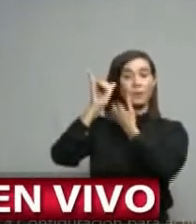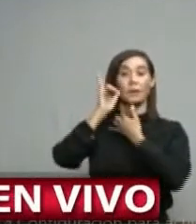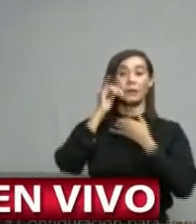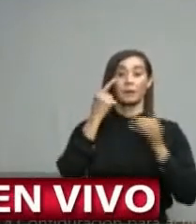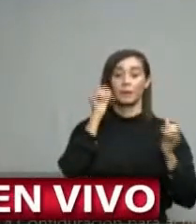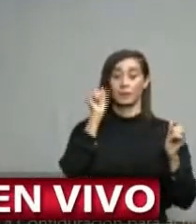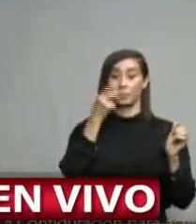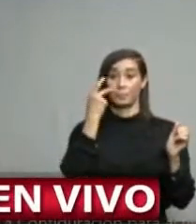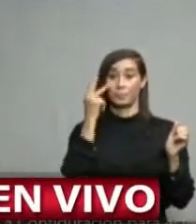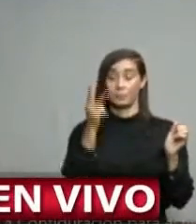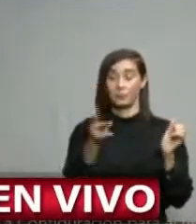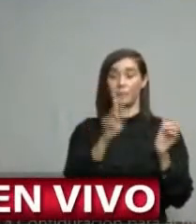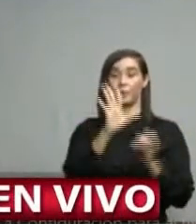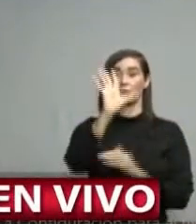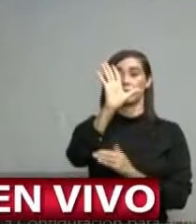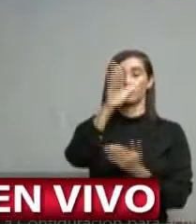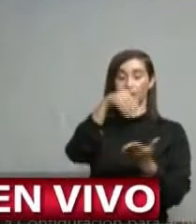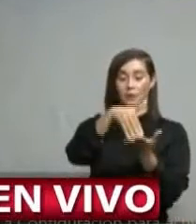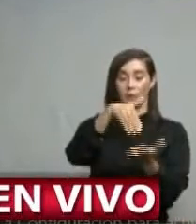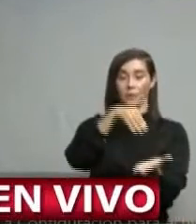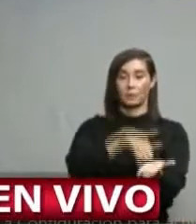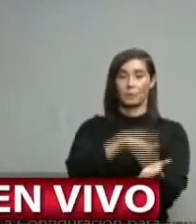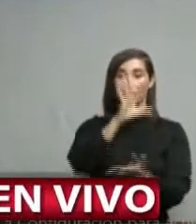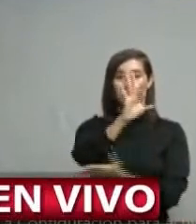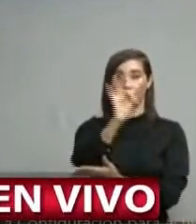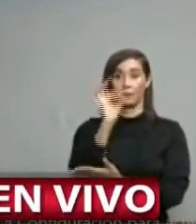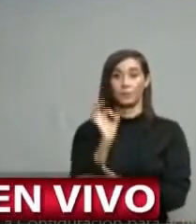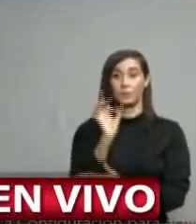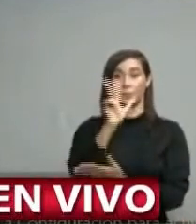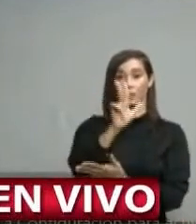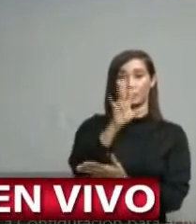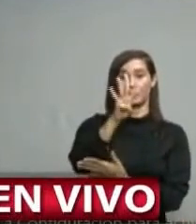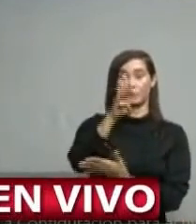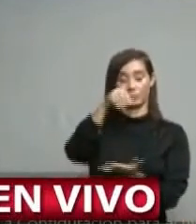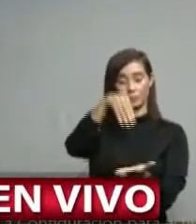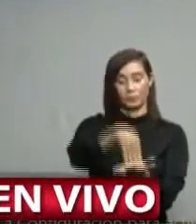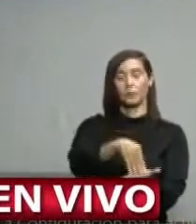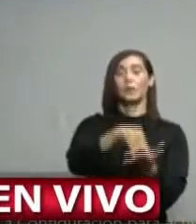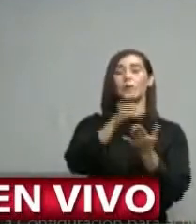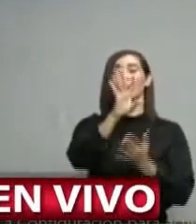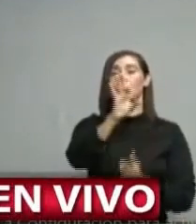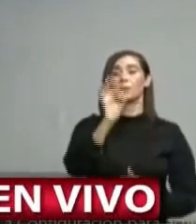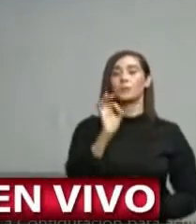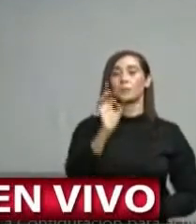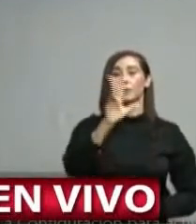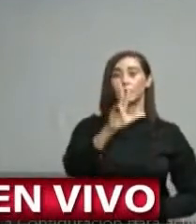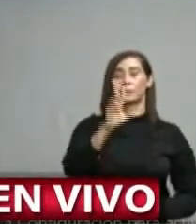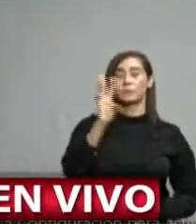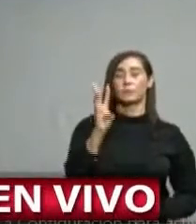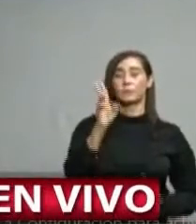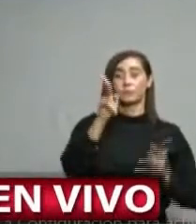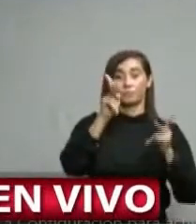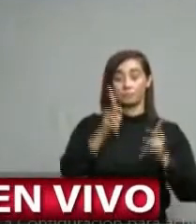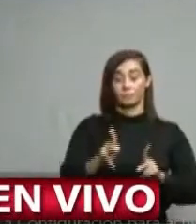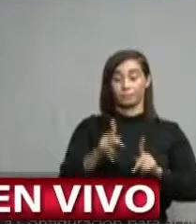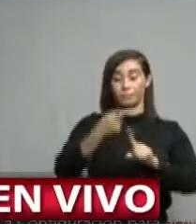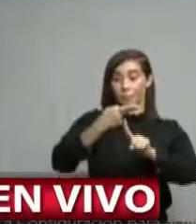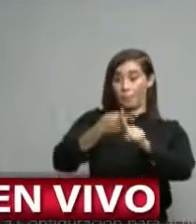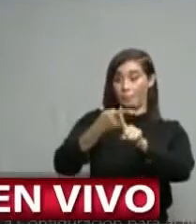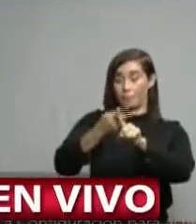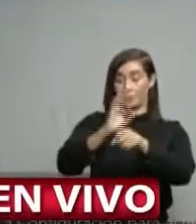registraron 5.934.936 personas